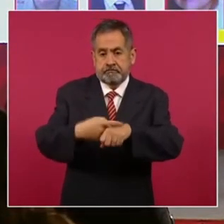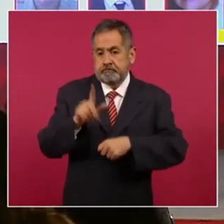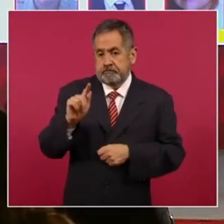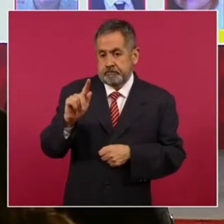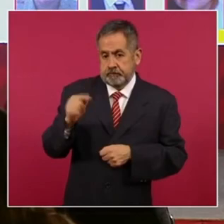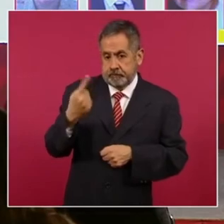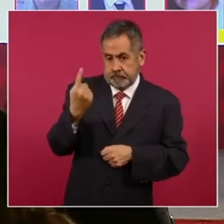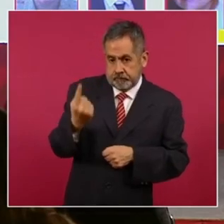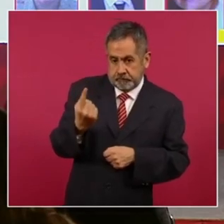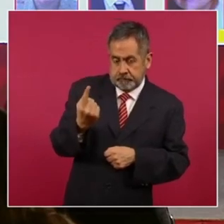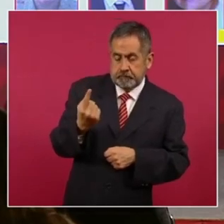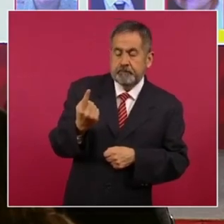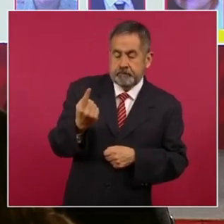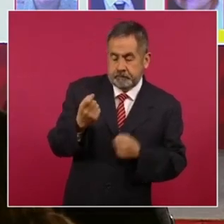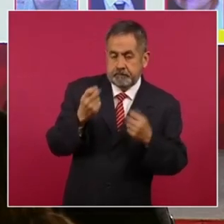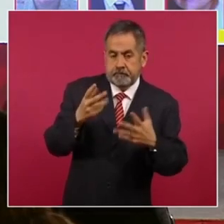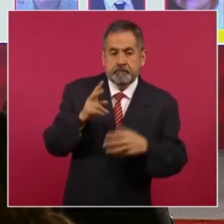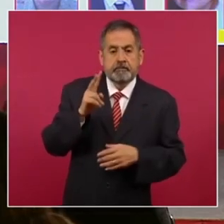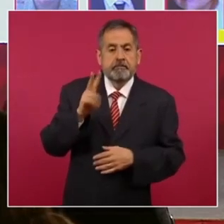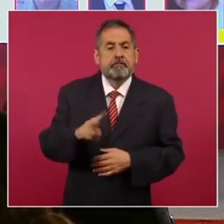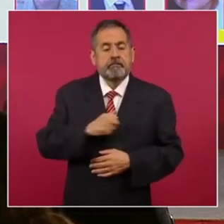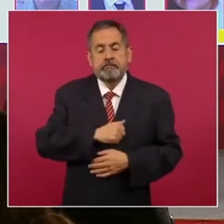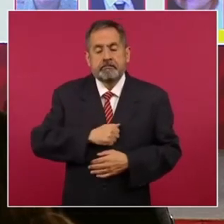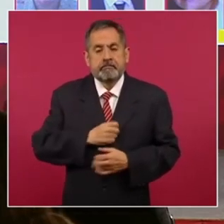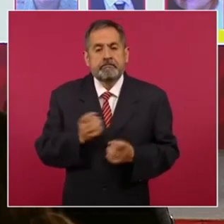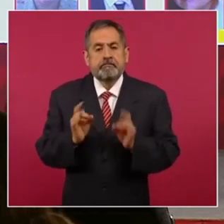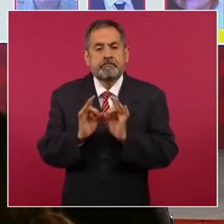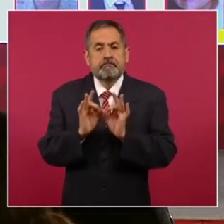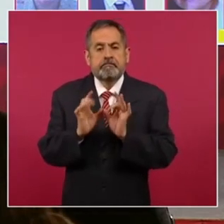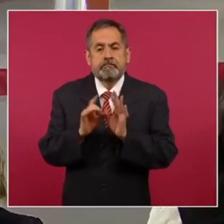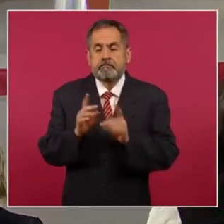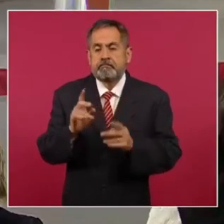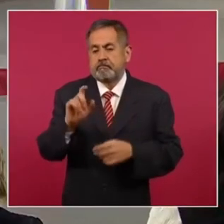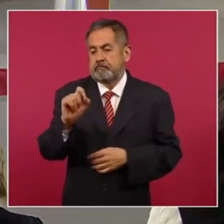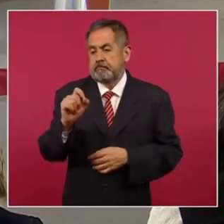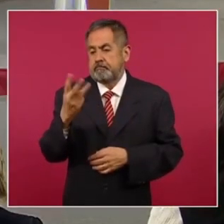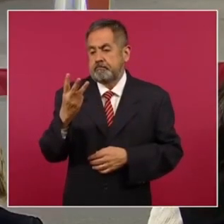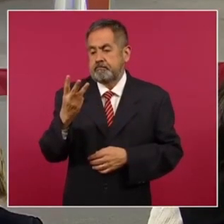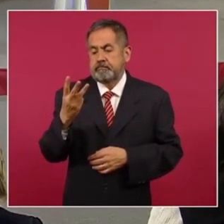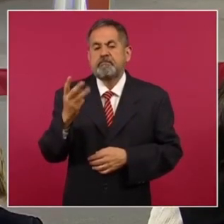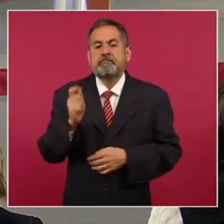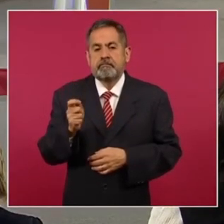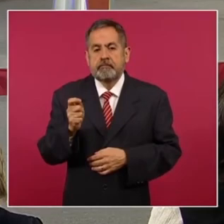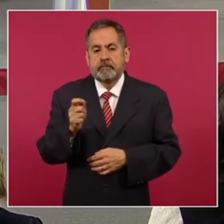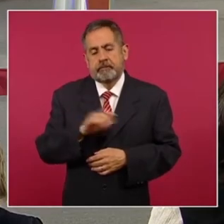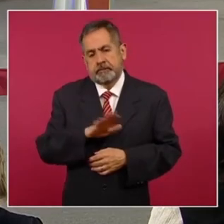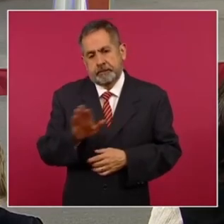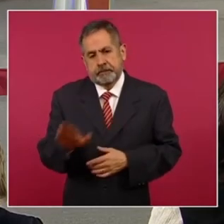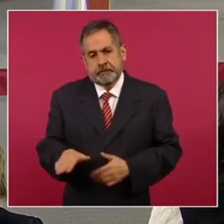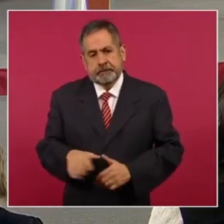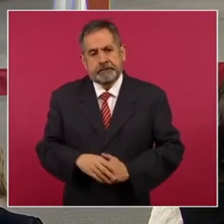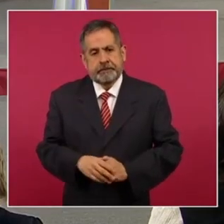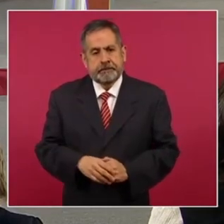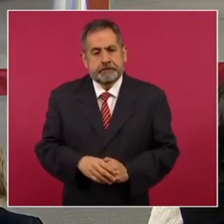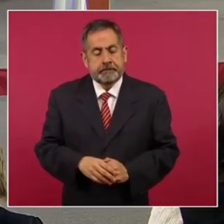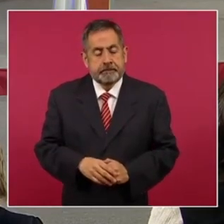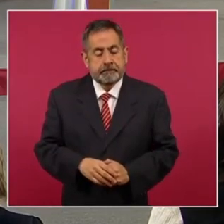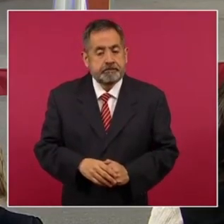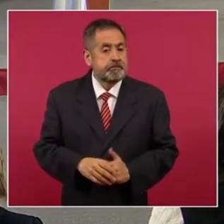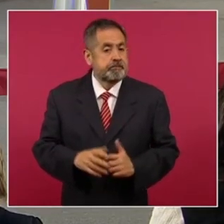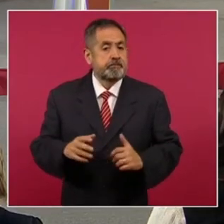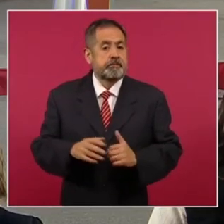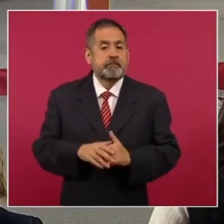y a la fecha, desafortunadamente, 23 decesos. Siguiente. En el caso de